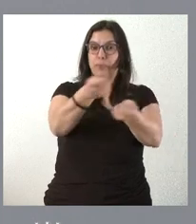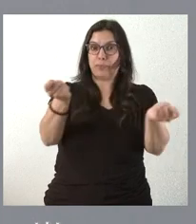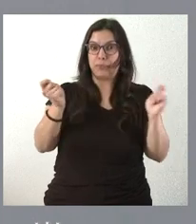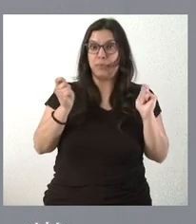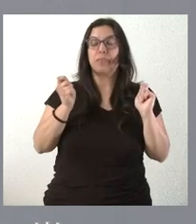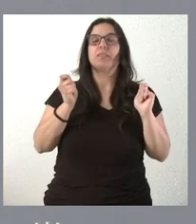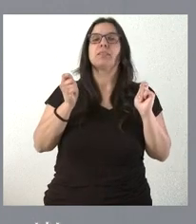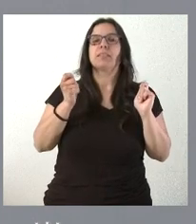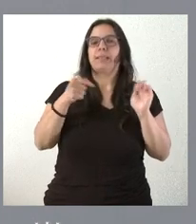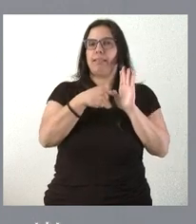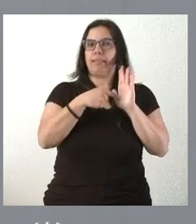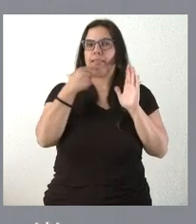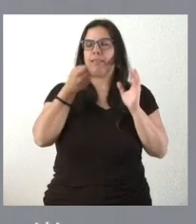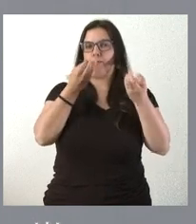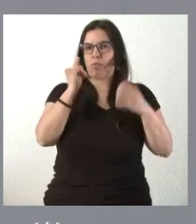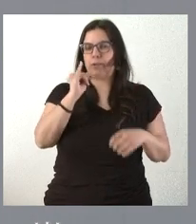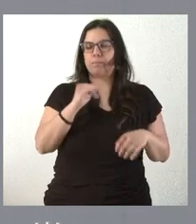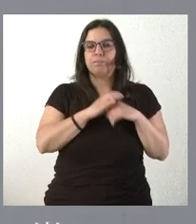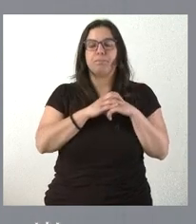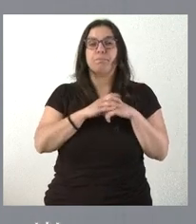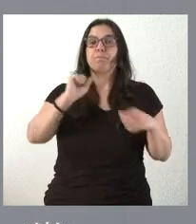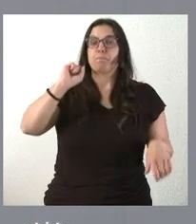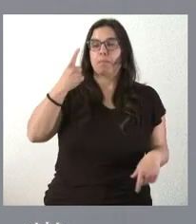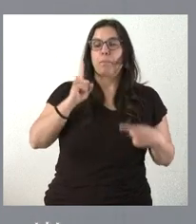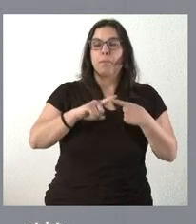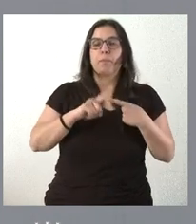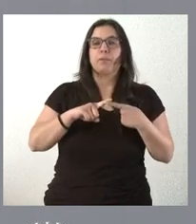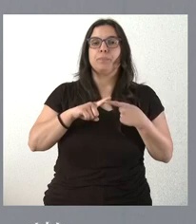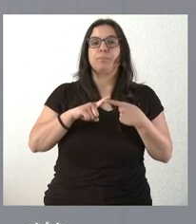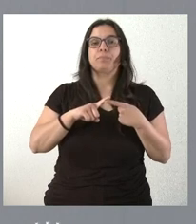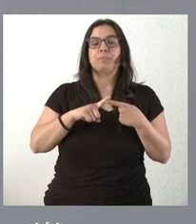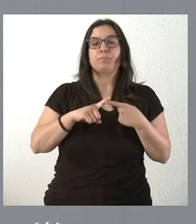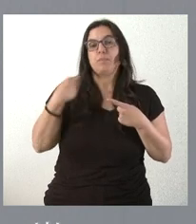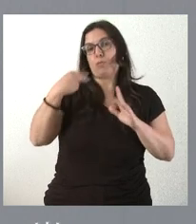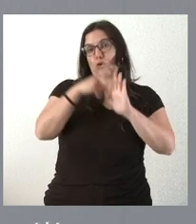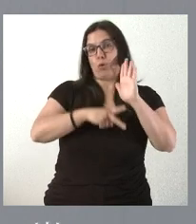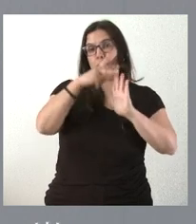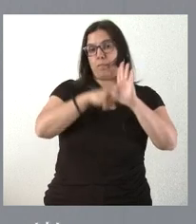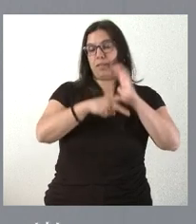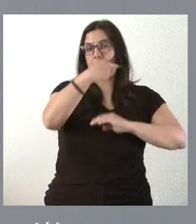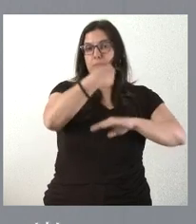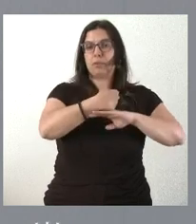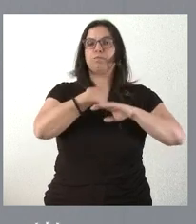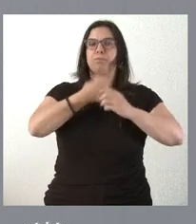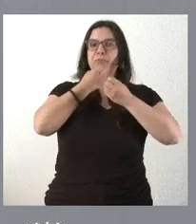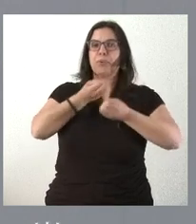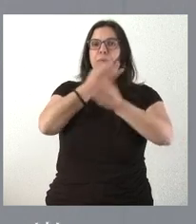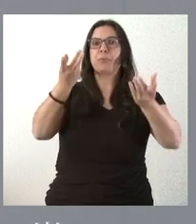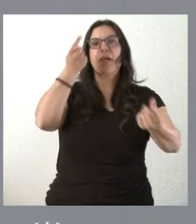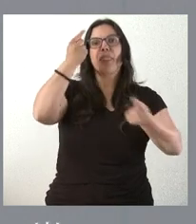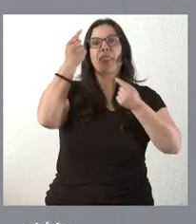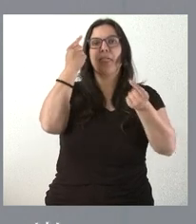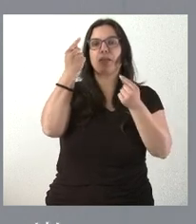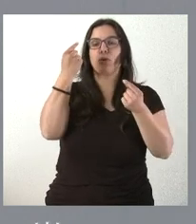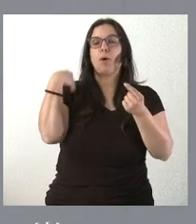comunicación que les ha sido entregado. En primer lugar, informado como marca la normativa de cuáles son los datos del periodo